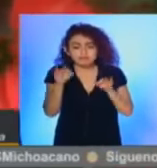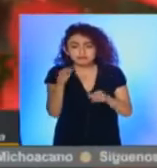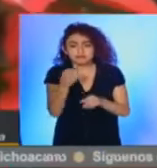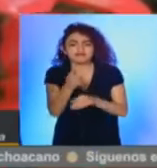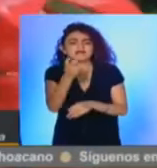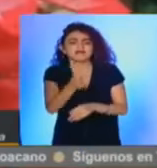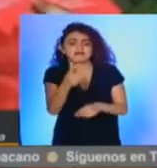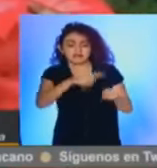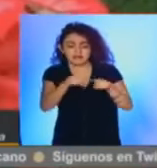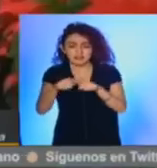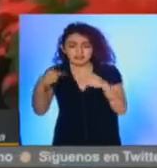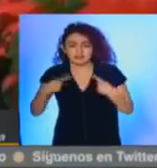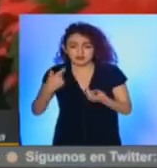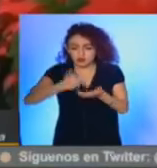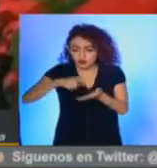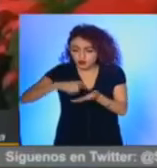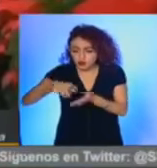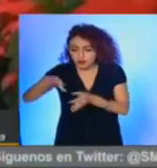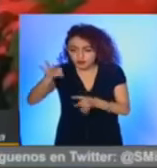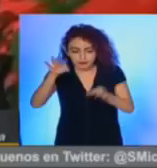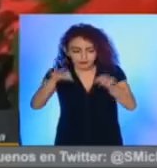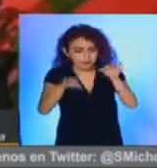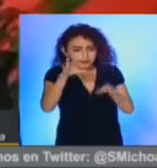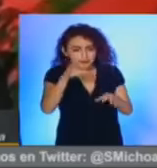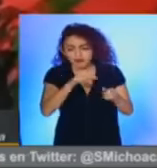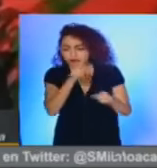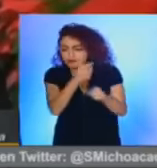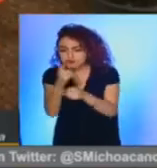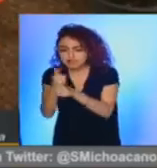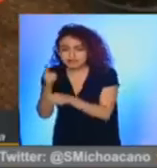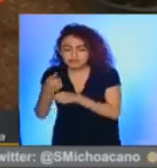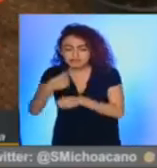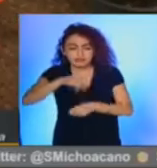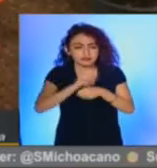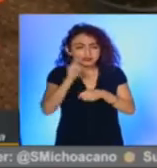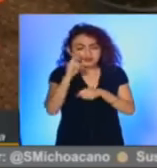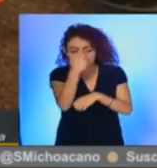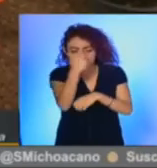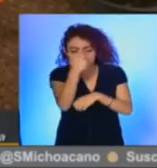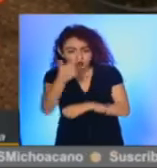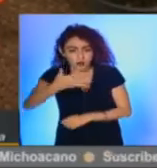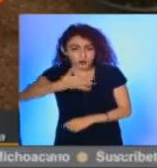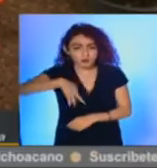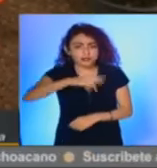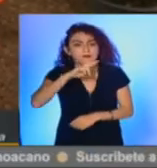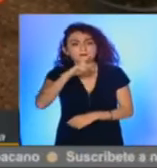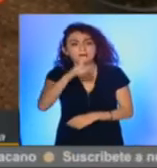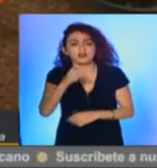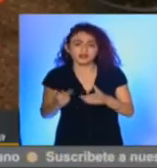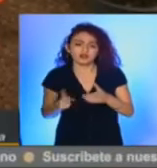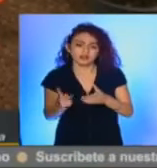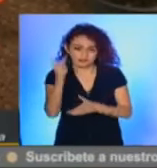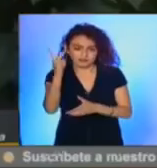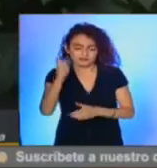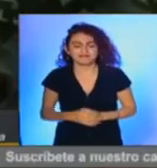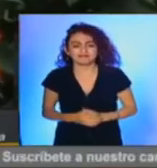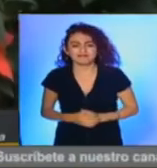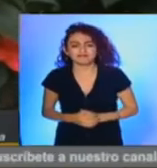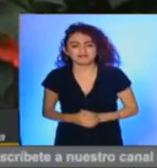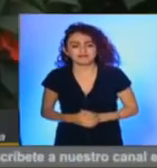Esto se hereda a que los compradores anduvieron como locos en los viveros desde hace semanas en la búsqueda de las mejores plantas.